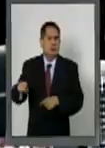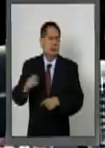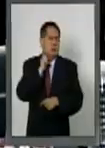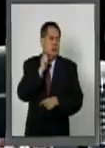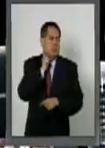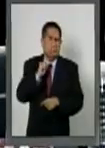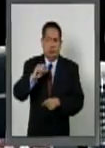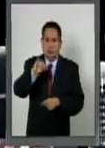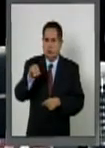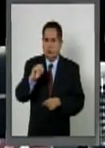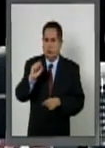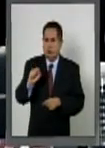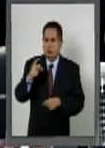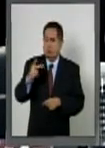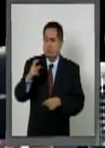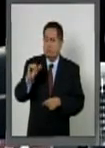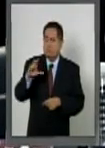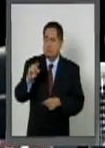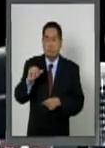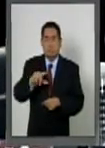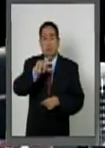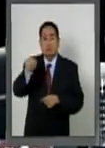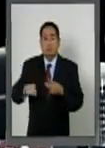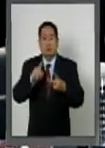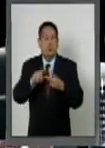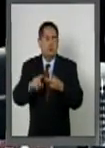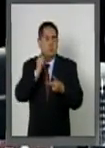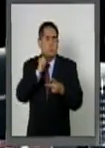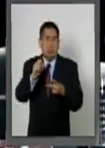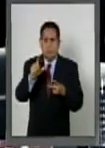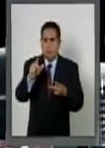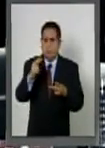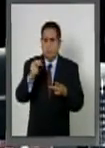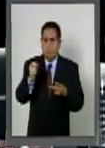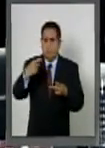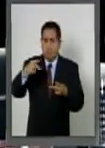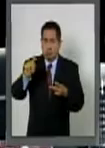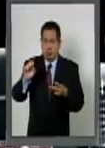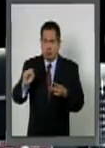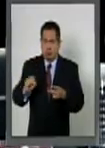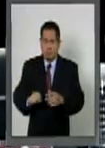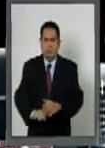El senador Jorge Luis Preciado y después será el senador Luis Humberto Fuentes.